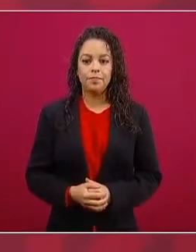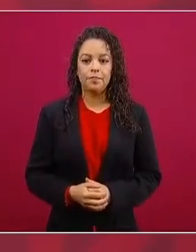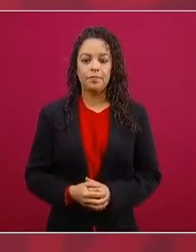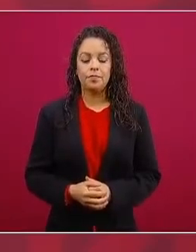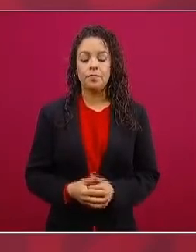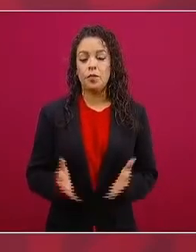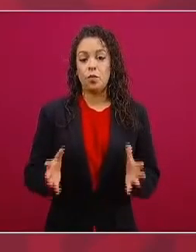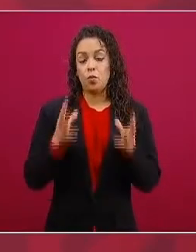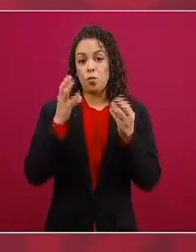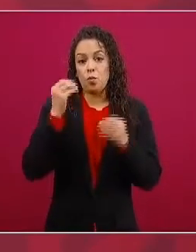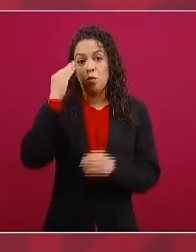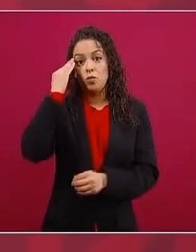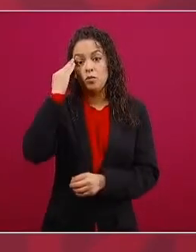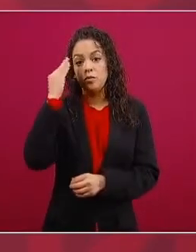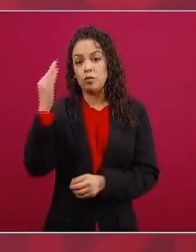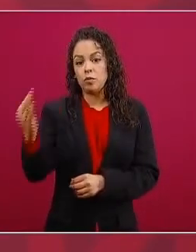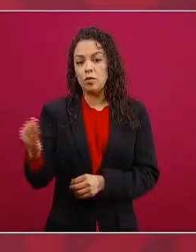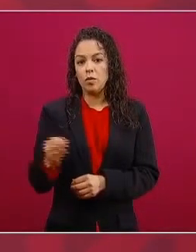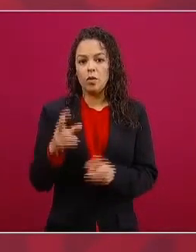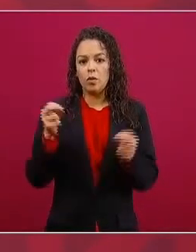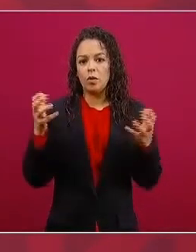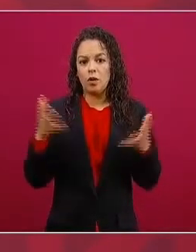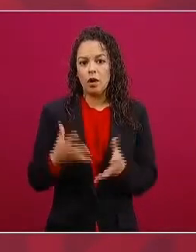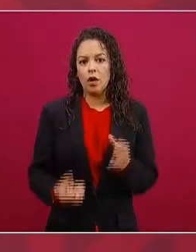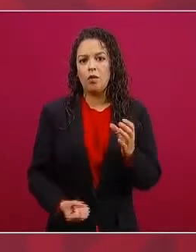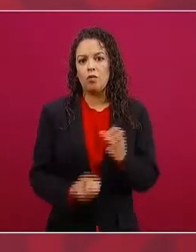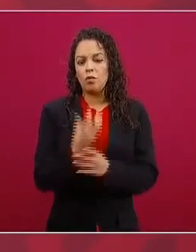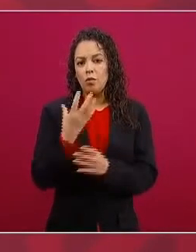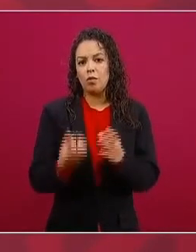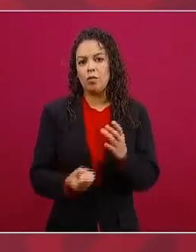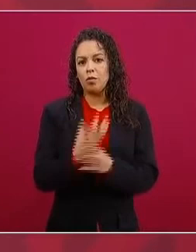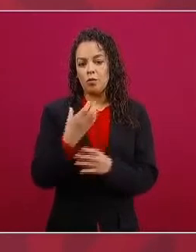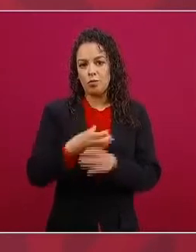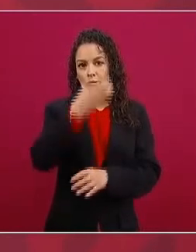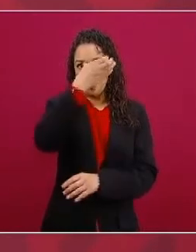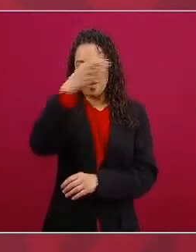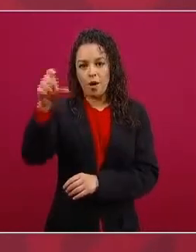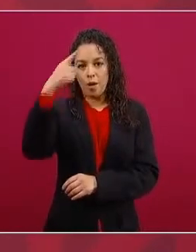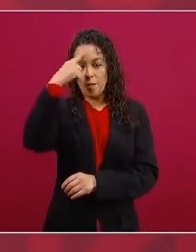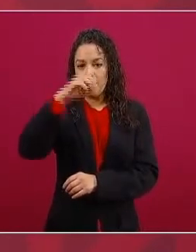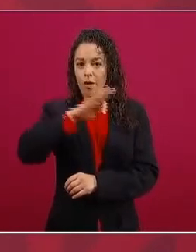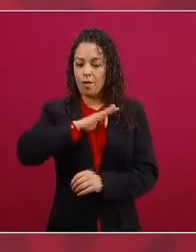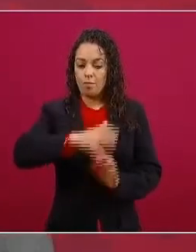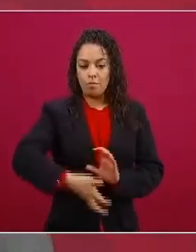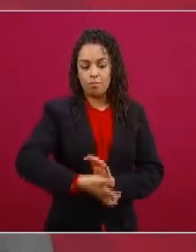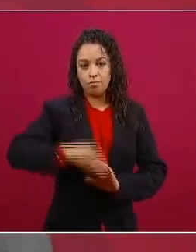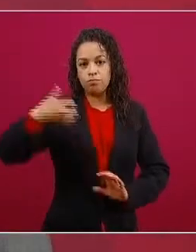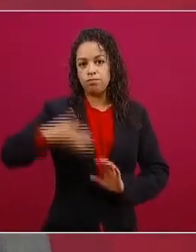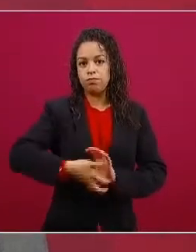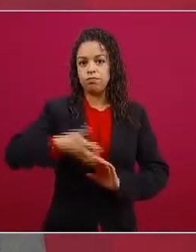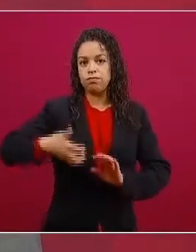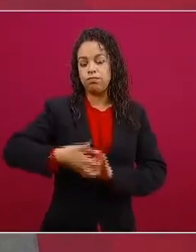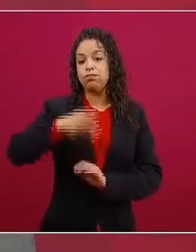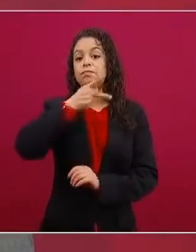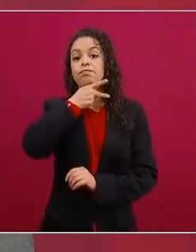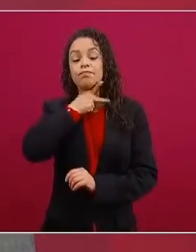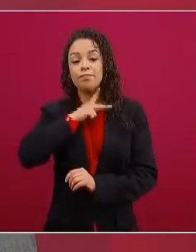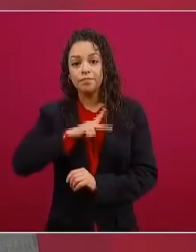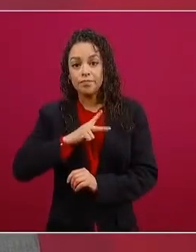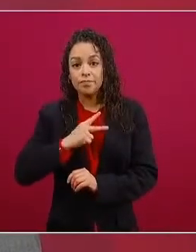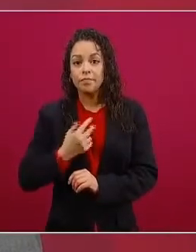se abría nuevos campos para la explotación de petróleo y logramos perforar